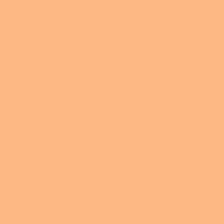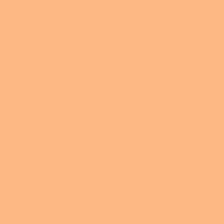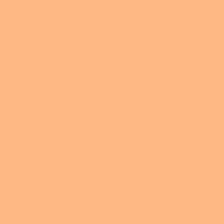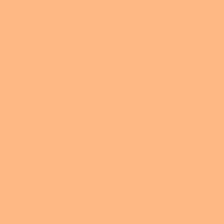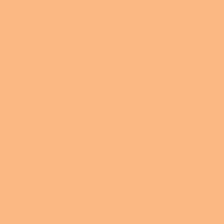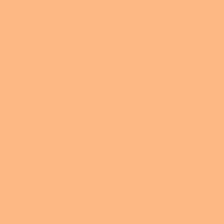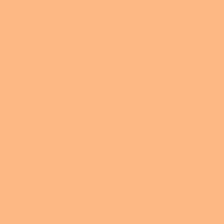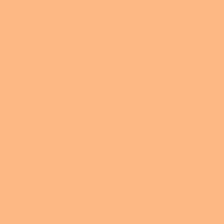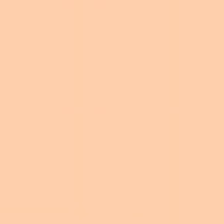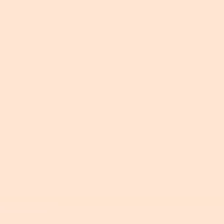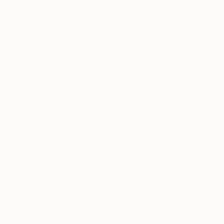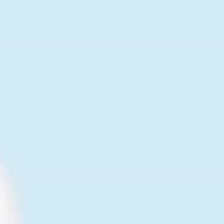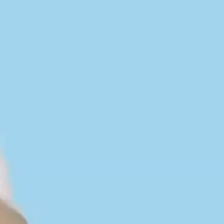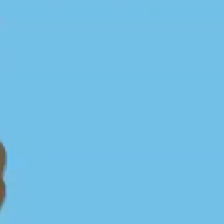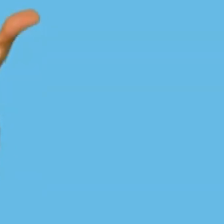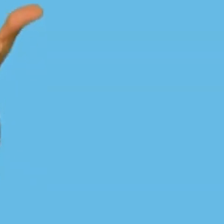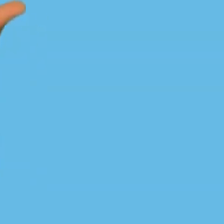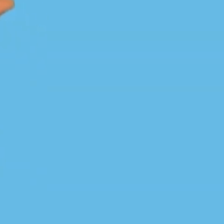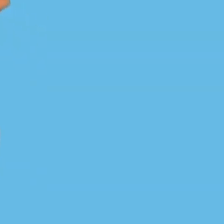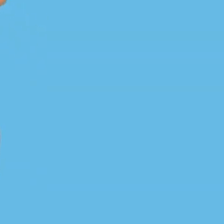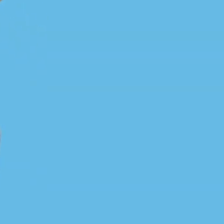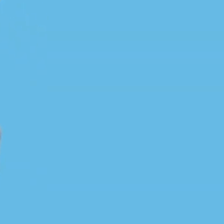¡Vamos a aprender!